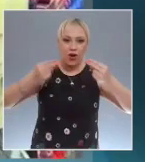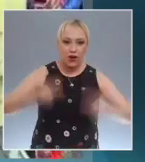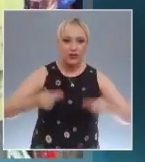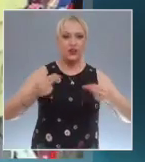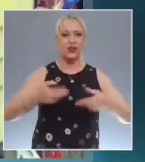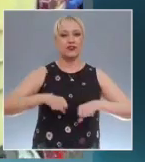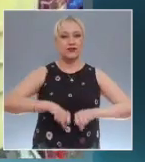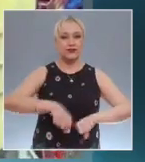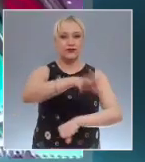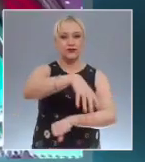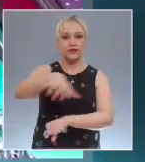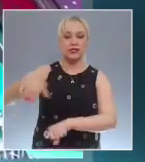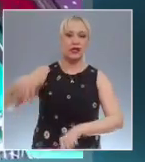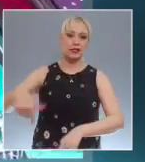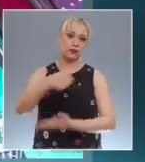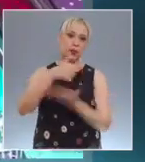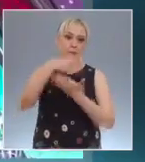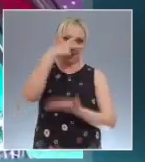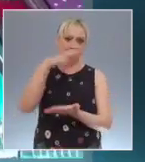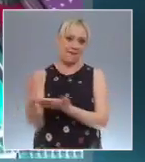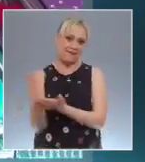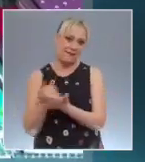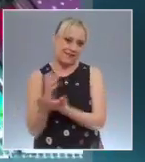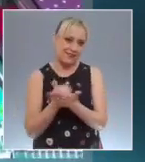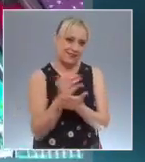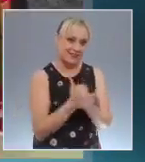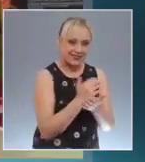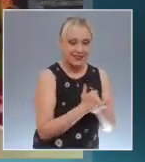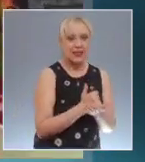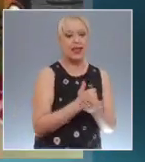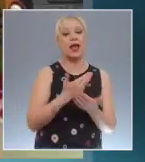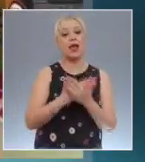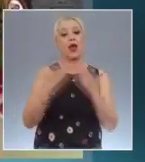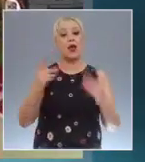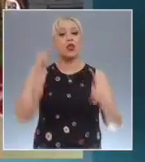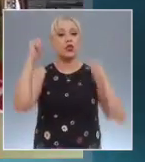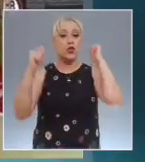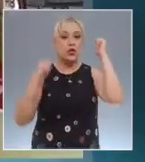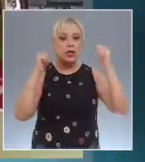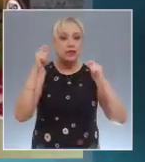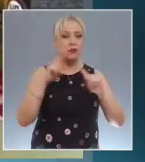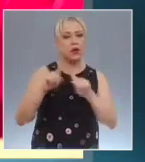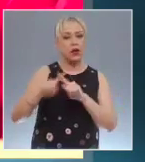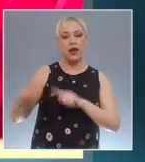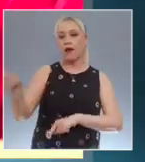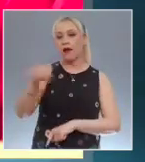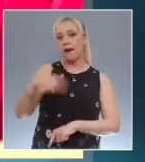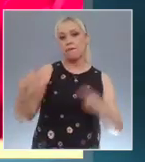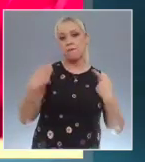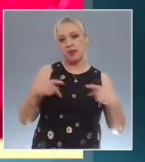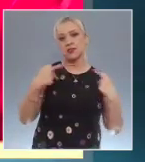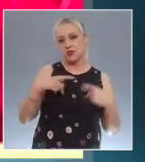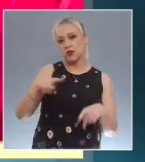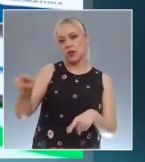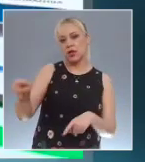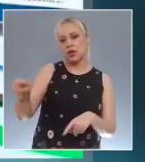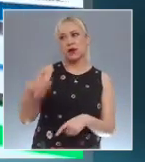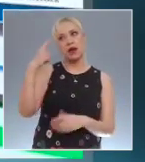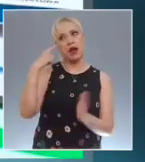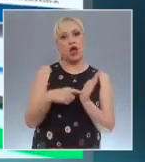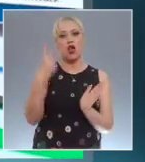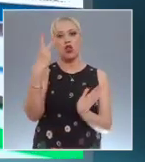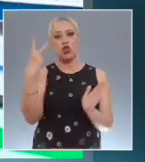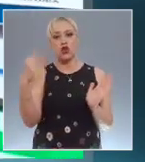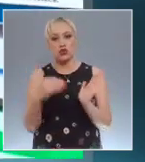La Cámara Nacional de Comercio, Servicios y Turismo estima que las familias destinarán de 2,100 a 3,500 pesos por